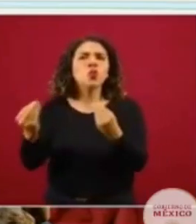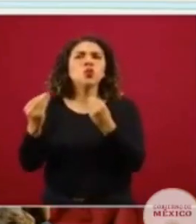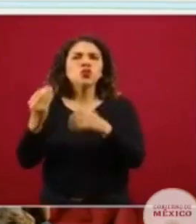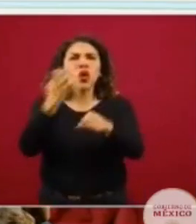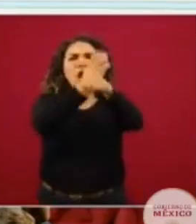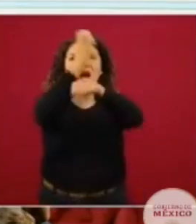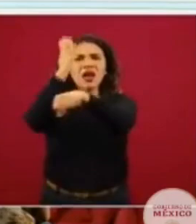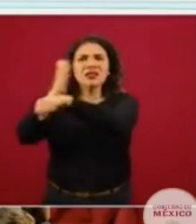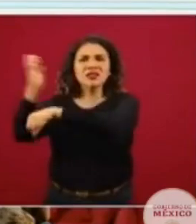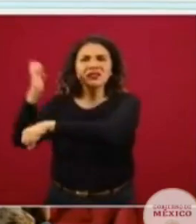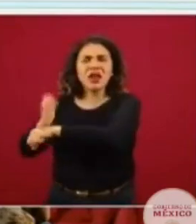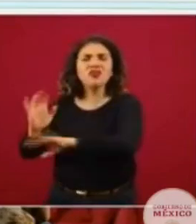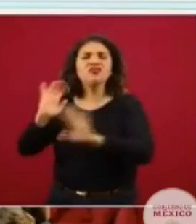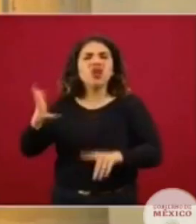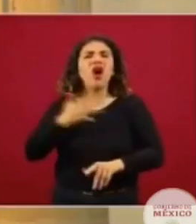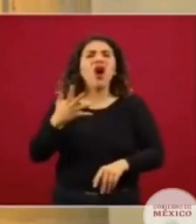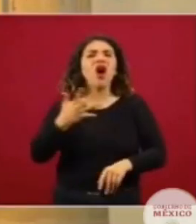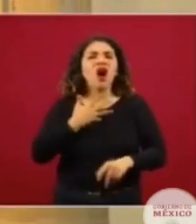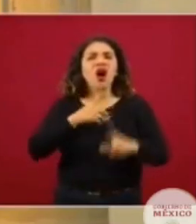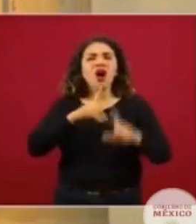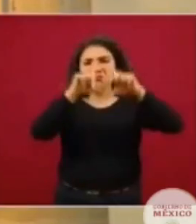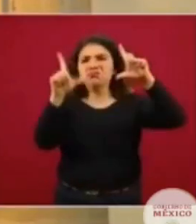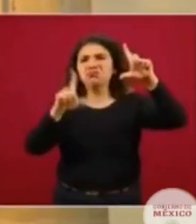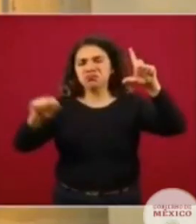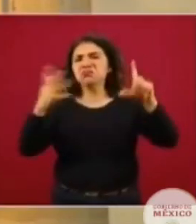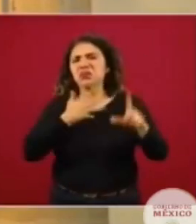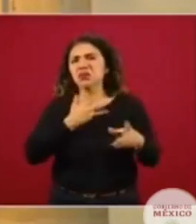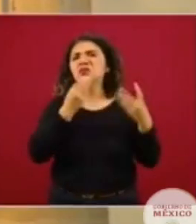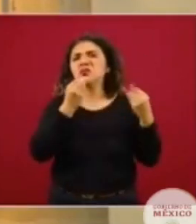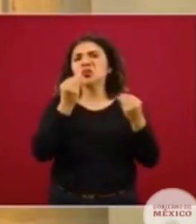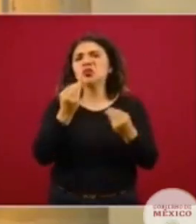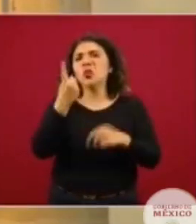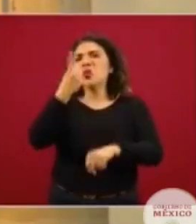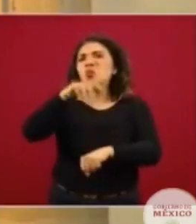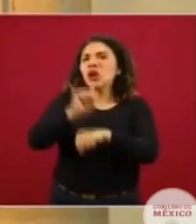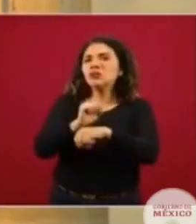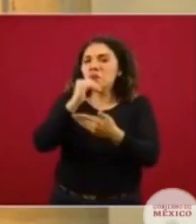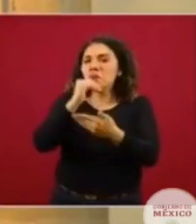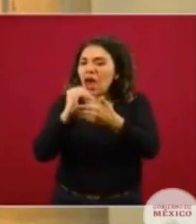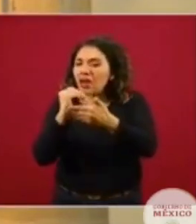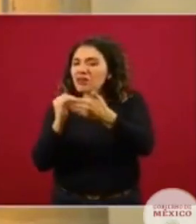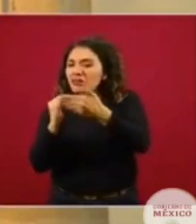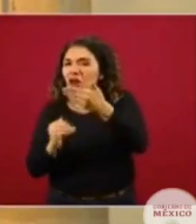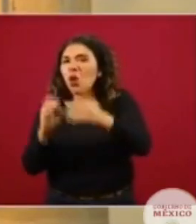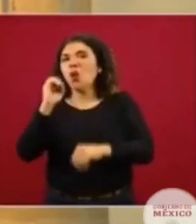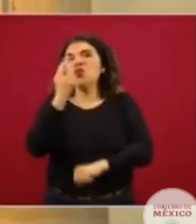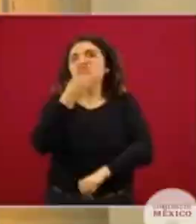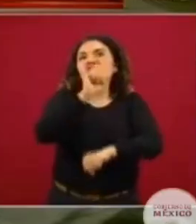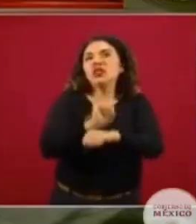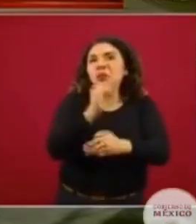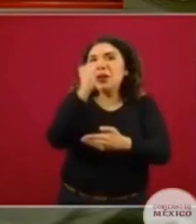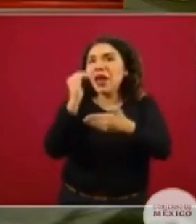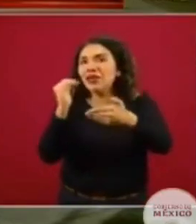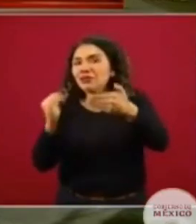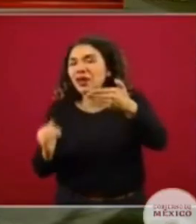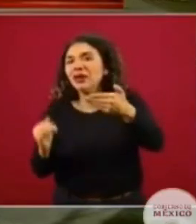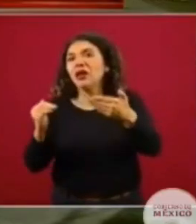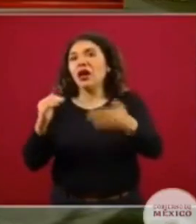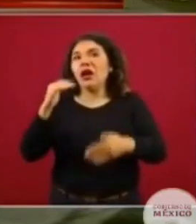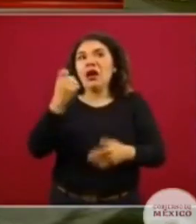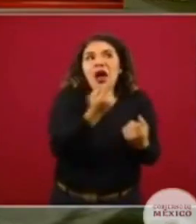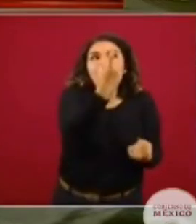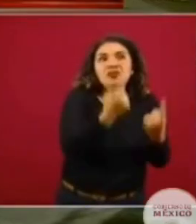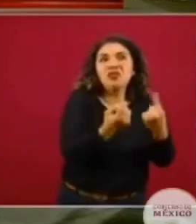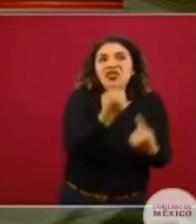entidades federativas ya tienen muchas de ellas una semana de reducción, dos semanas de reducción y hasta tres